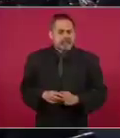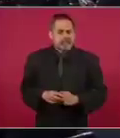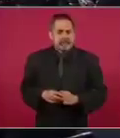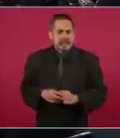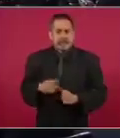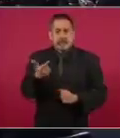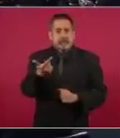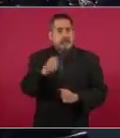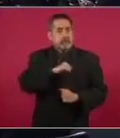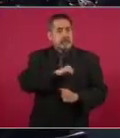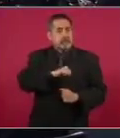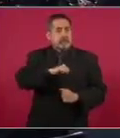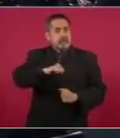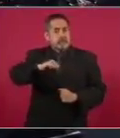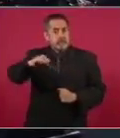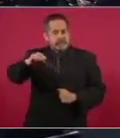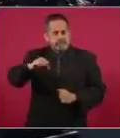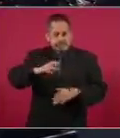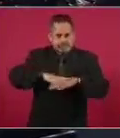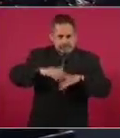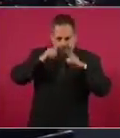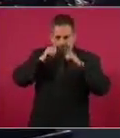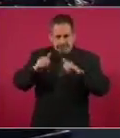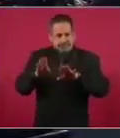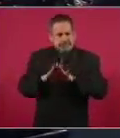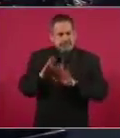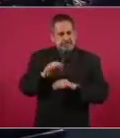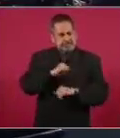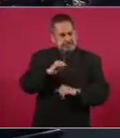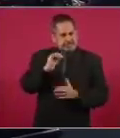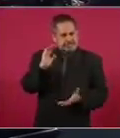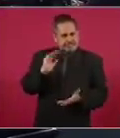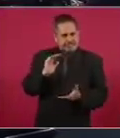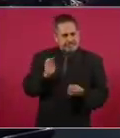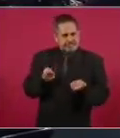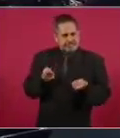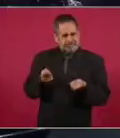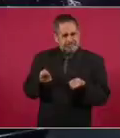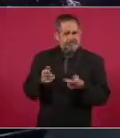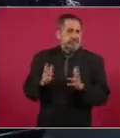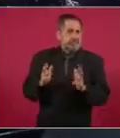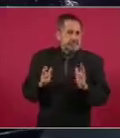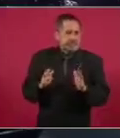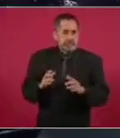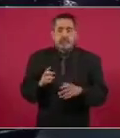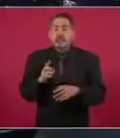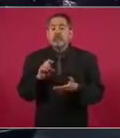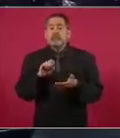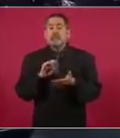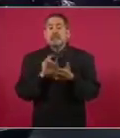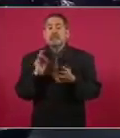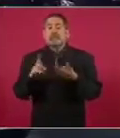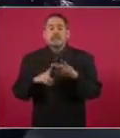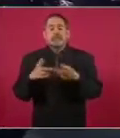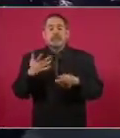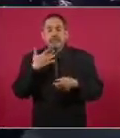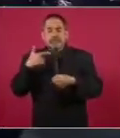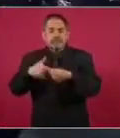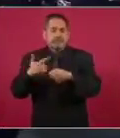La inflación, que se tiene control en energéticos, pero nos falta